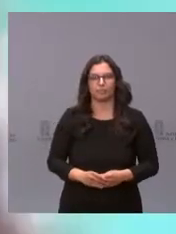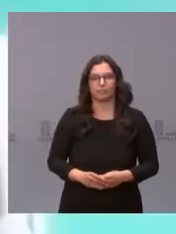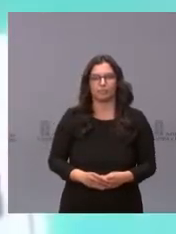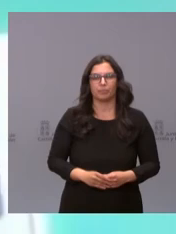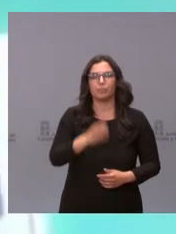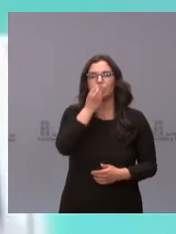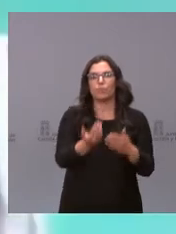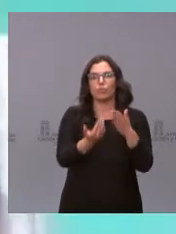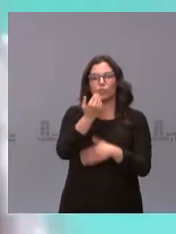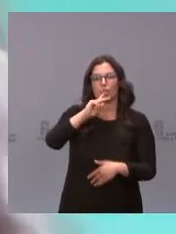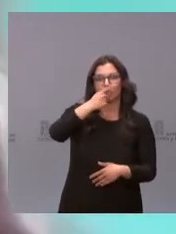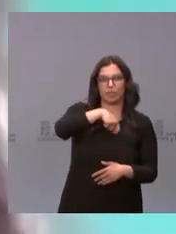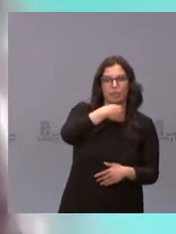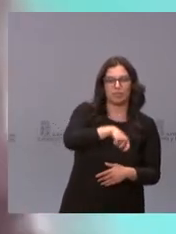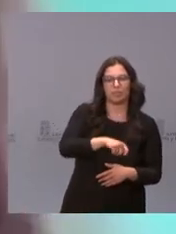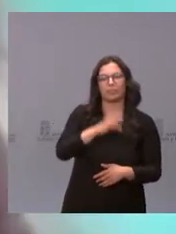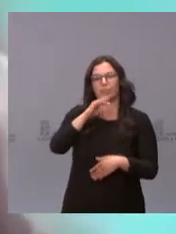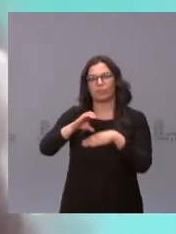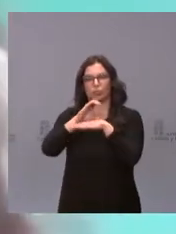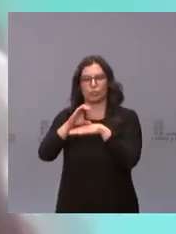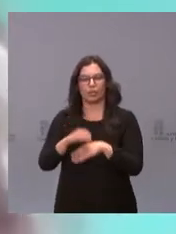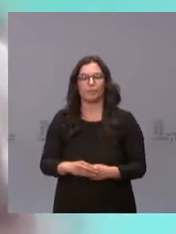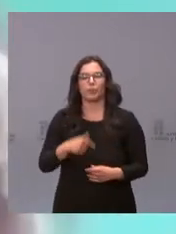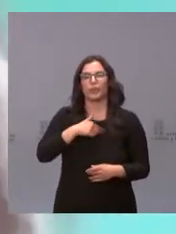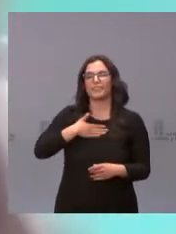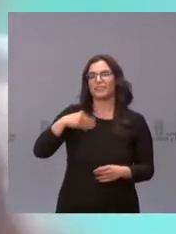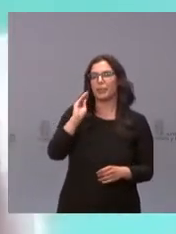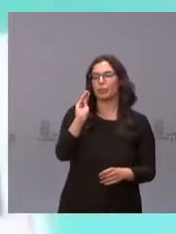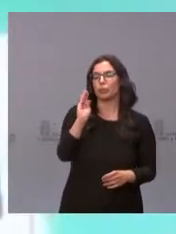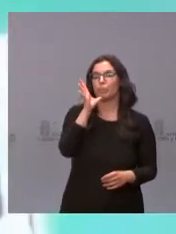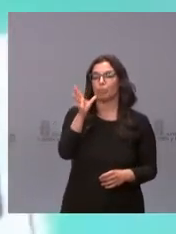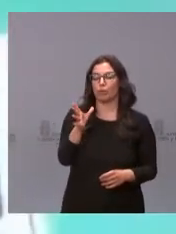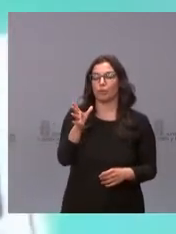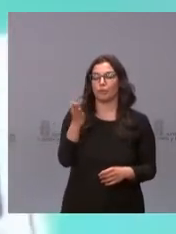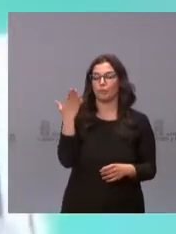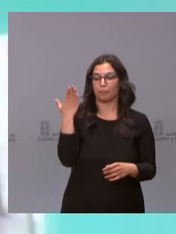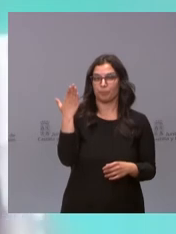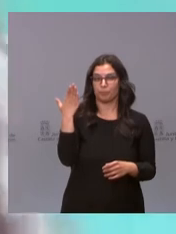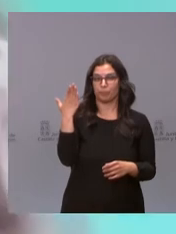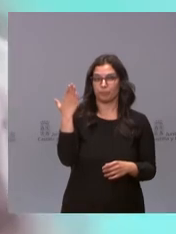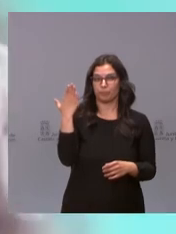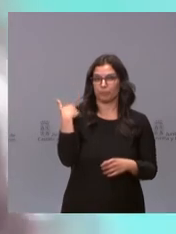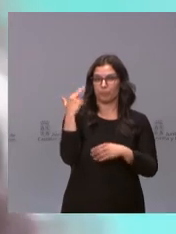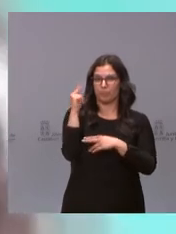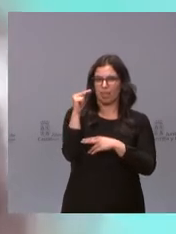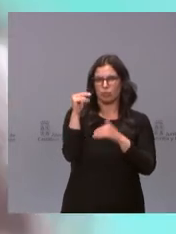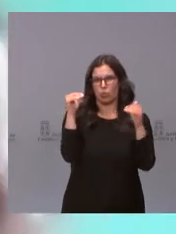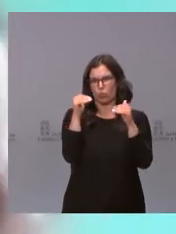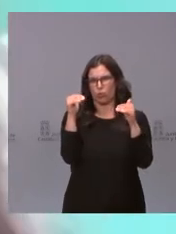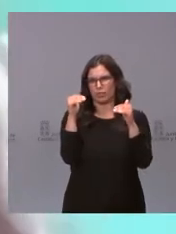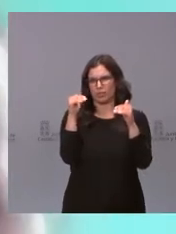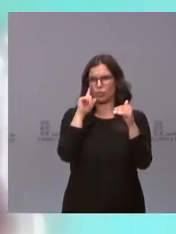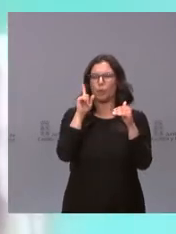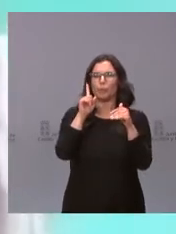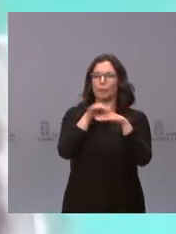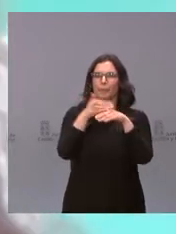Buenos días, vicepresidente y consejera. Yo quería preguntarles porque el viernes, creo que fue, o el jueves, no, el